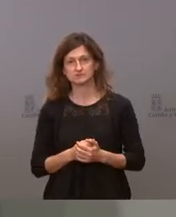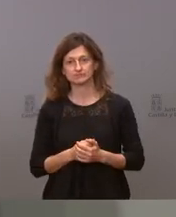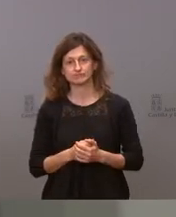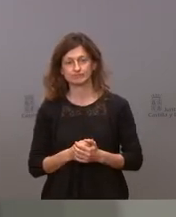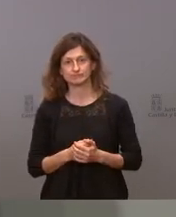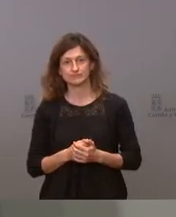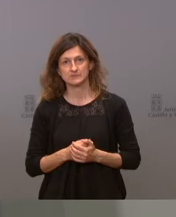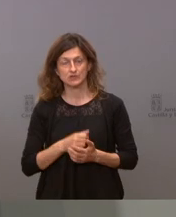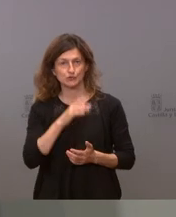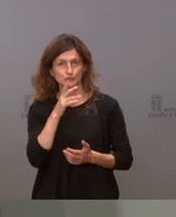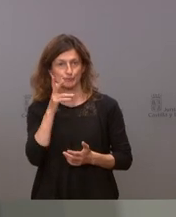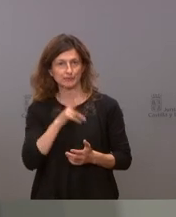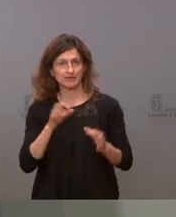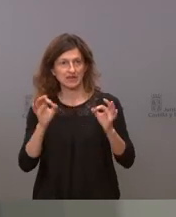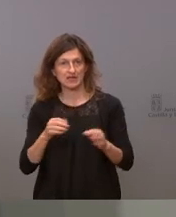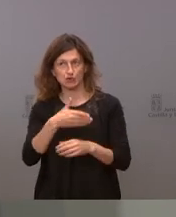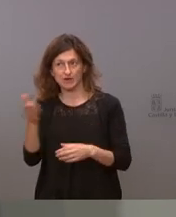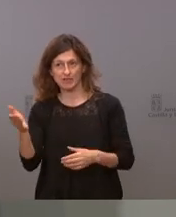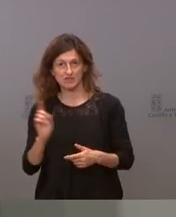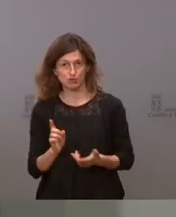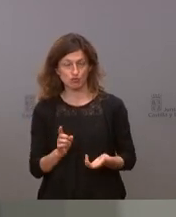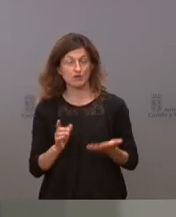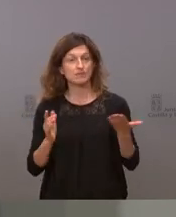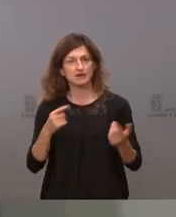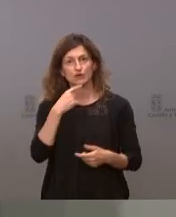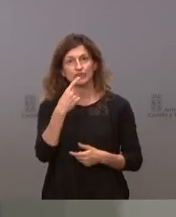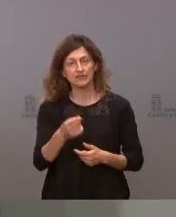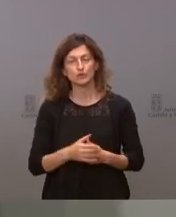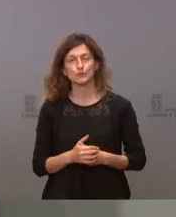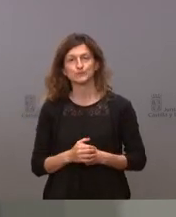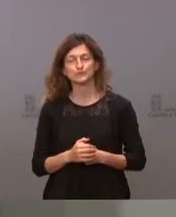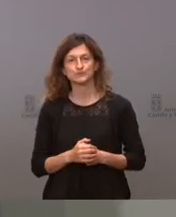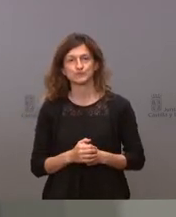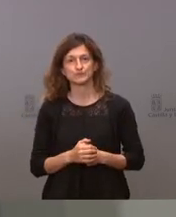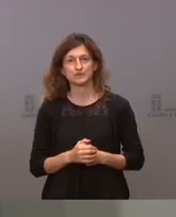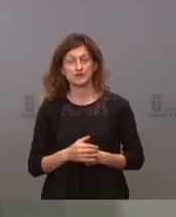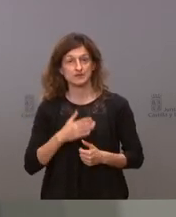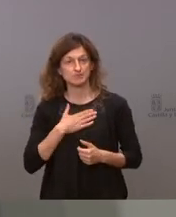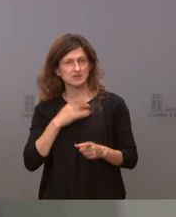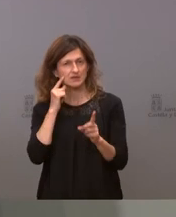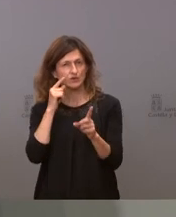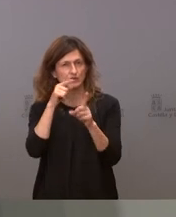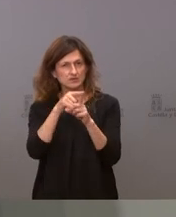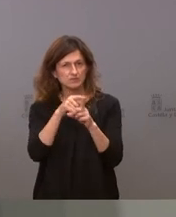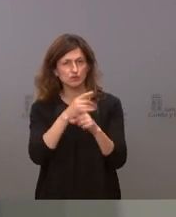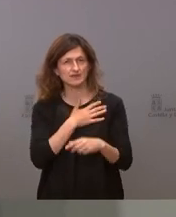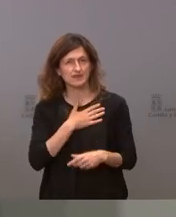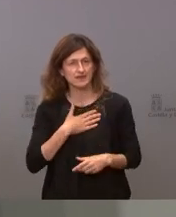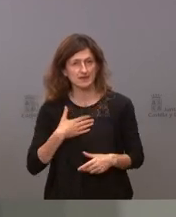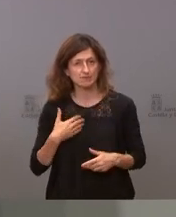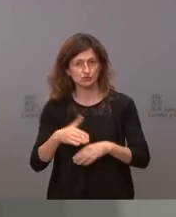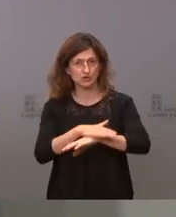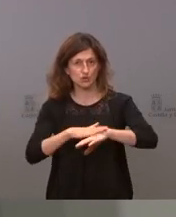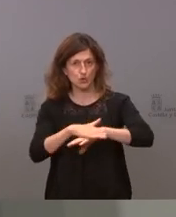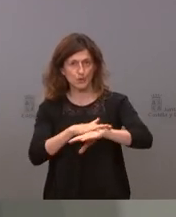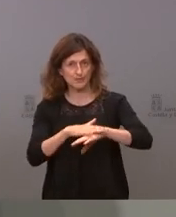el privilegio a nadie pero lo que sí que le digo es que nuestra intención la intención del gobierno